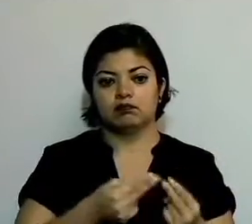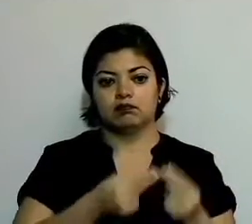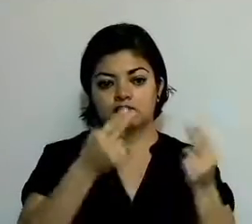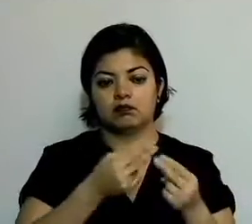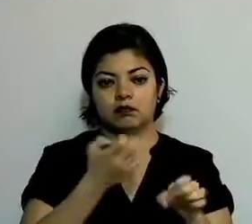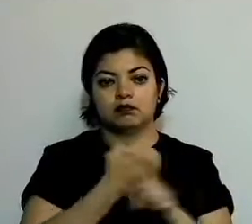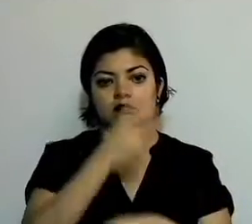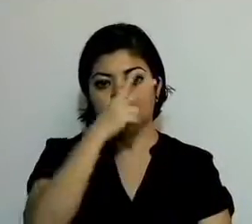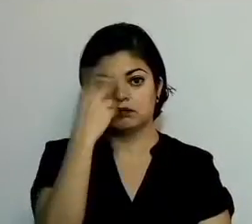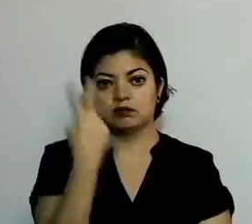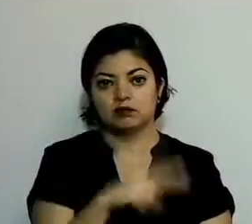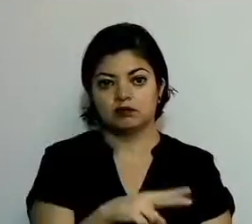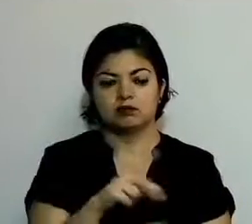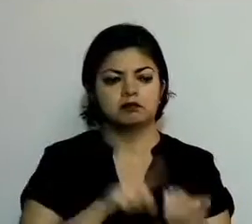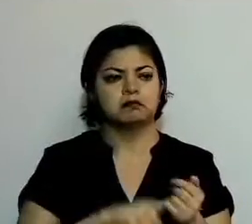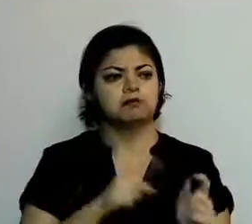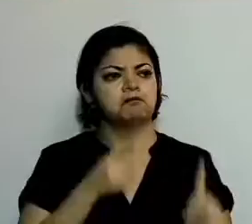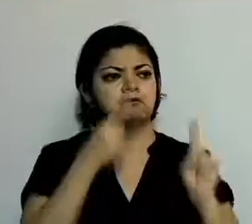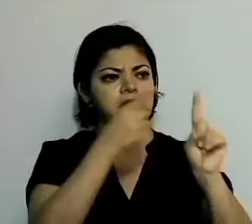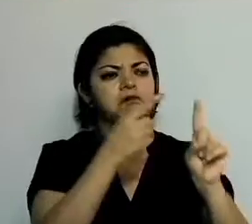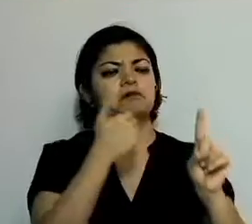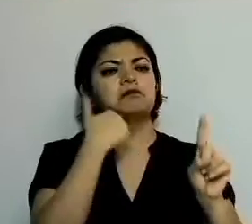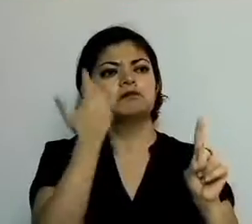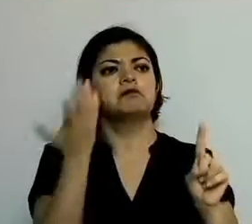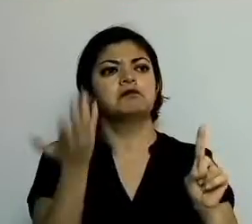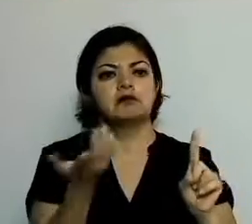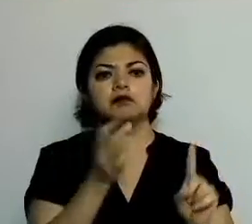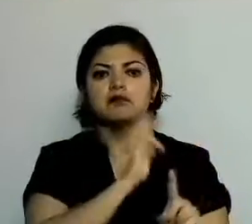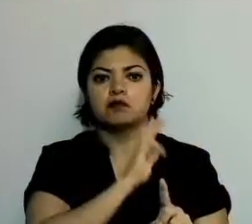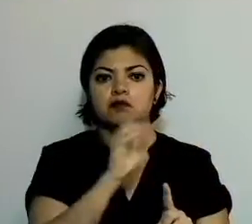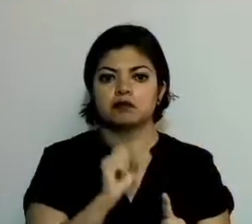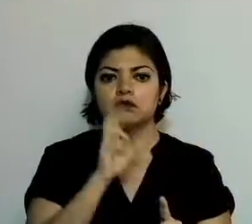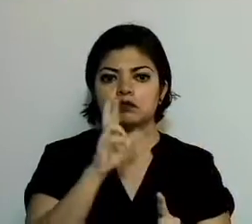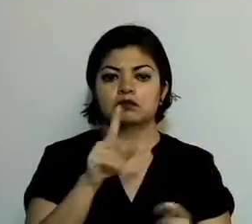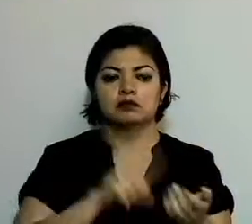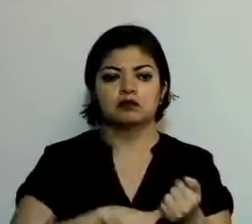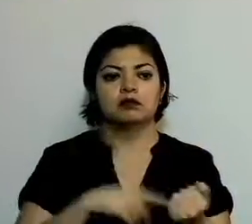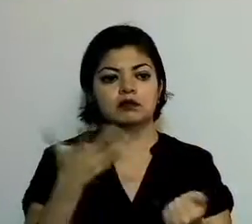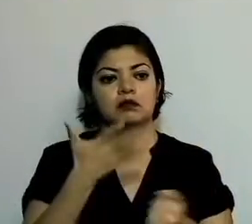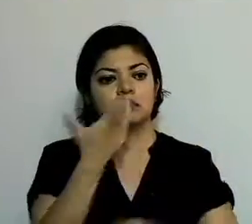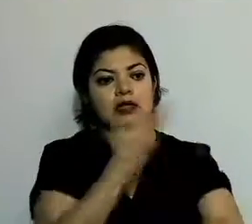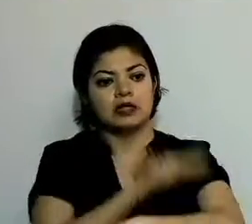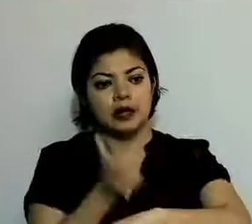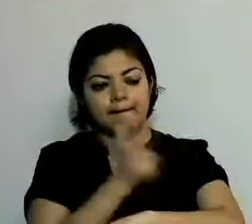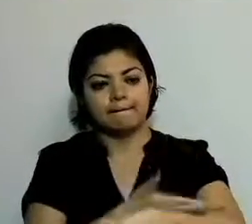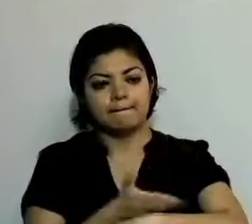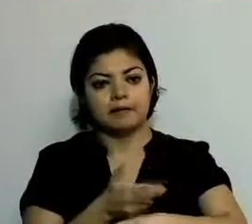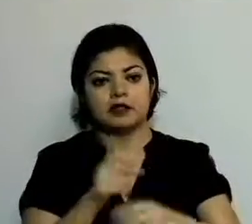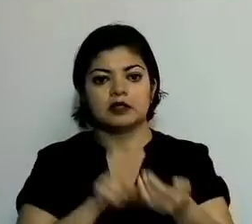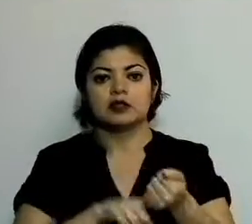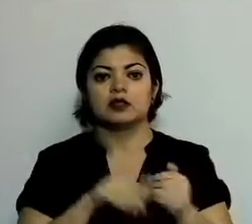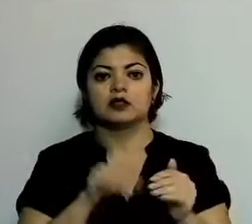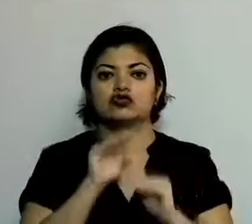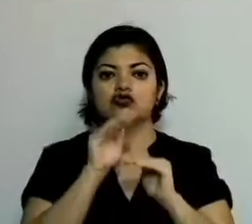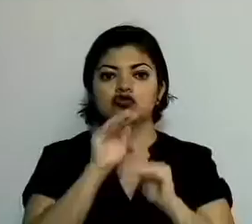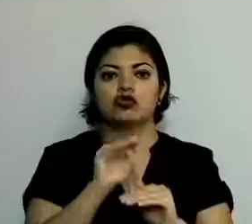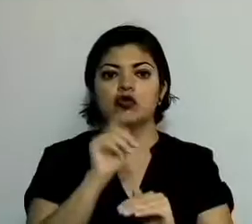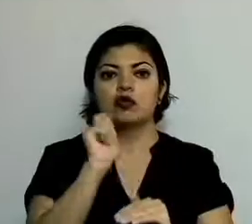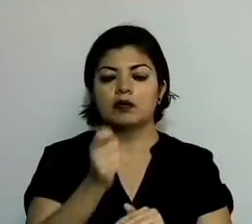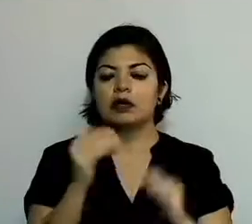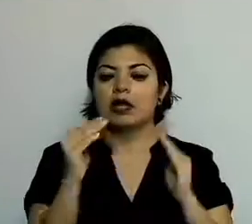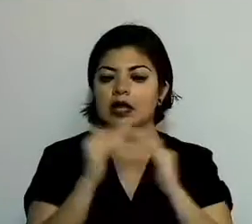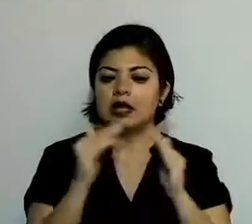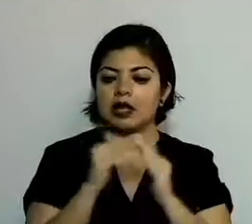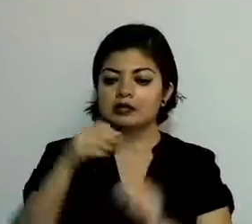México, con el objeto de establecer la posibilidad de realizar trámites referentes a casas de empeño